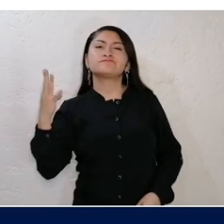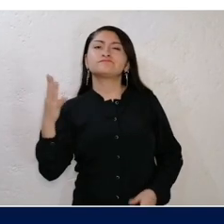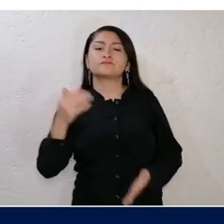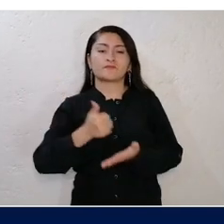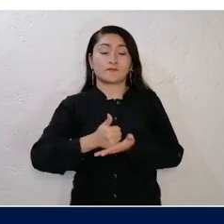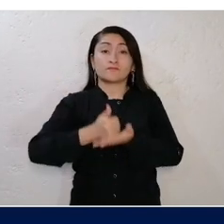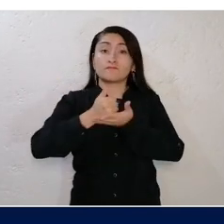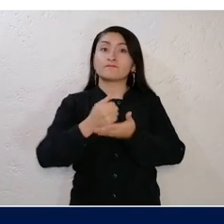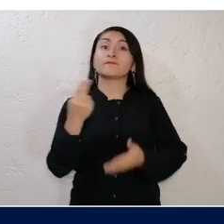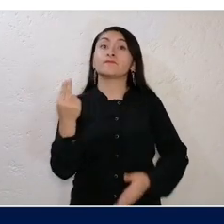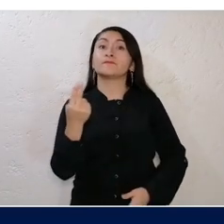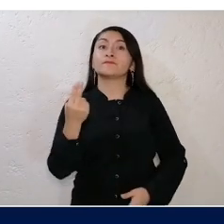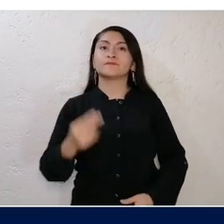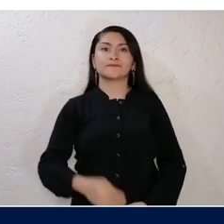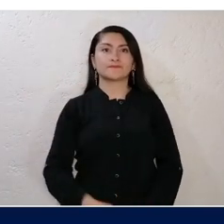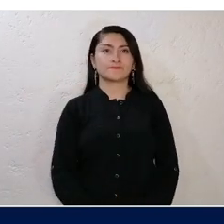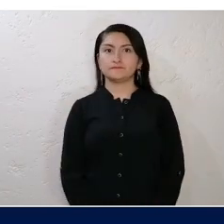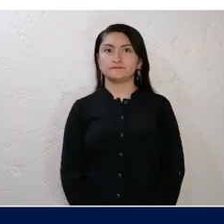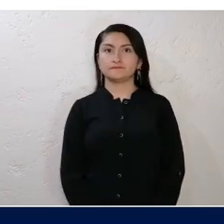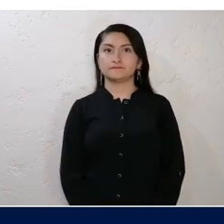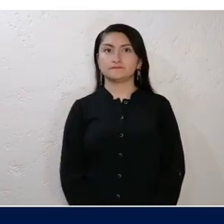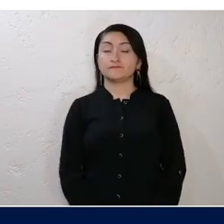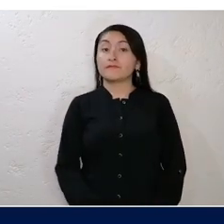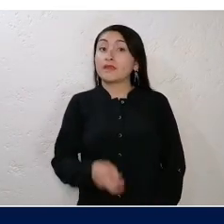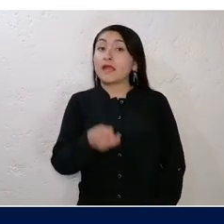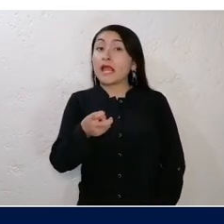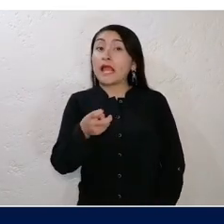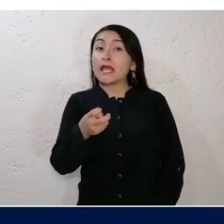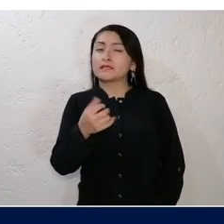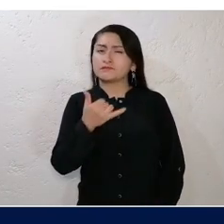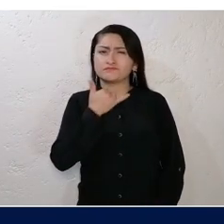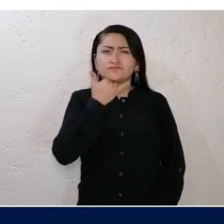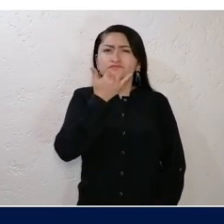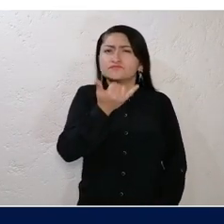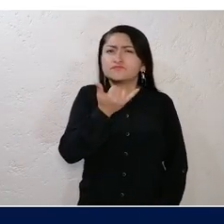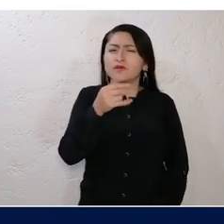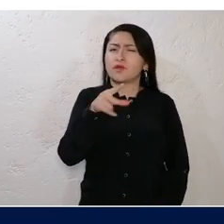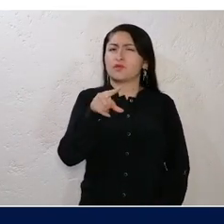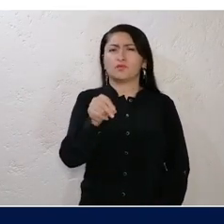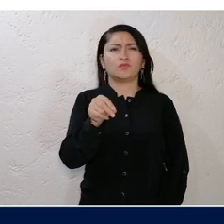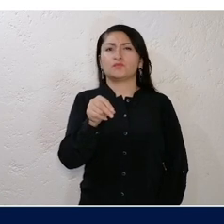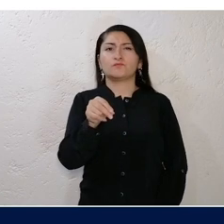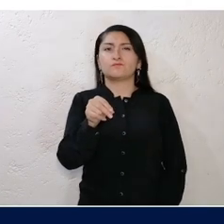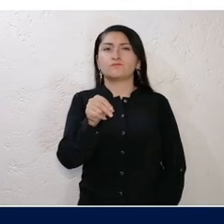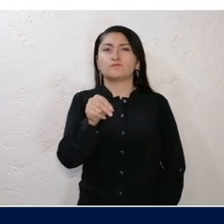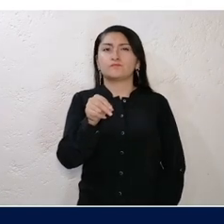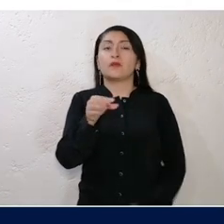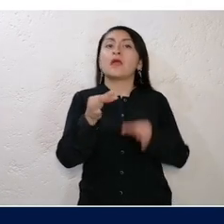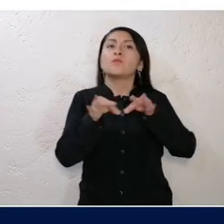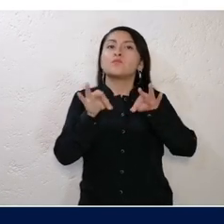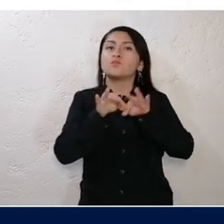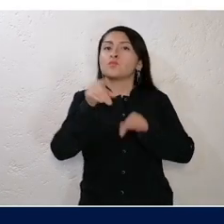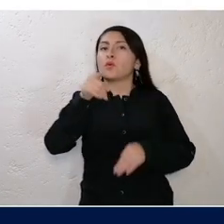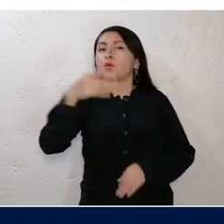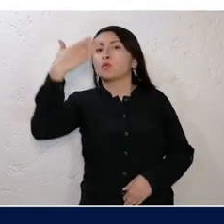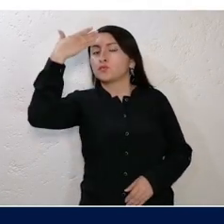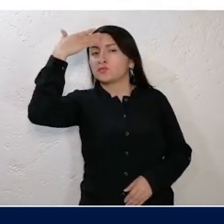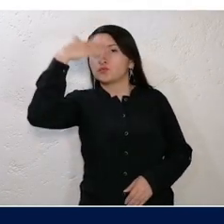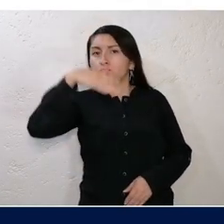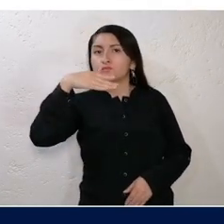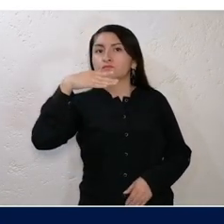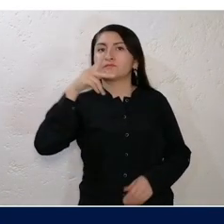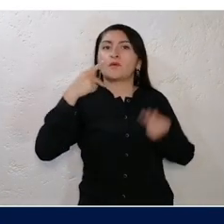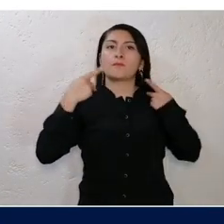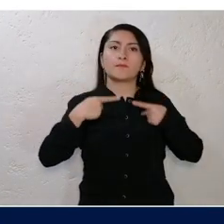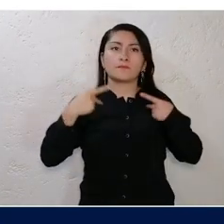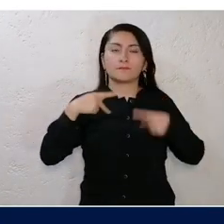psicoterapéutica a las personas que lo necesitan. Y aunque esta idea no es equivocada, es importante que